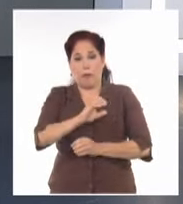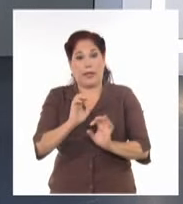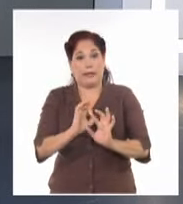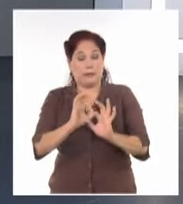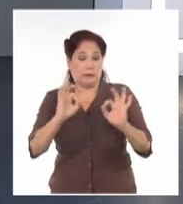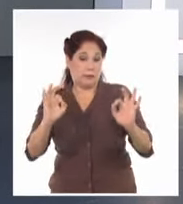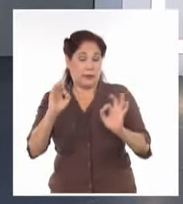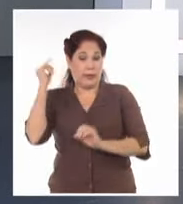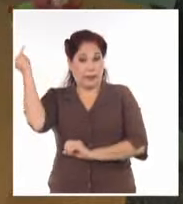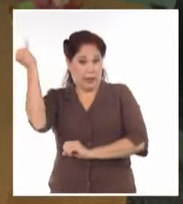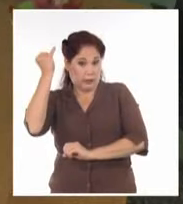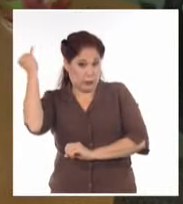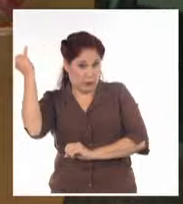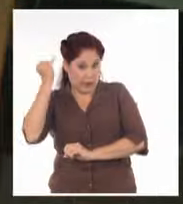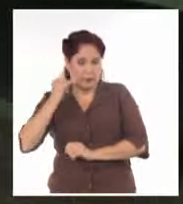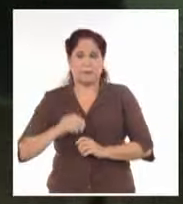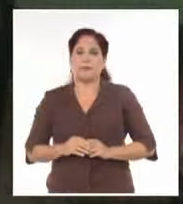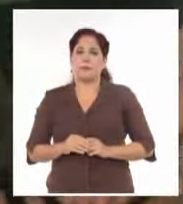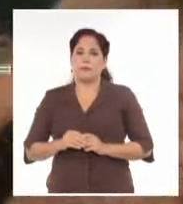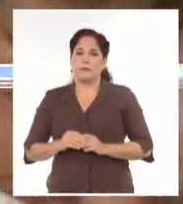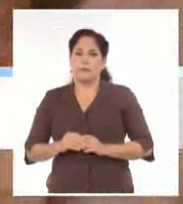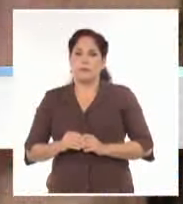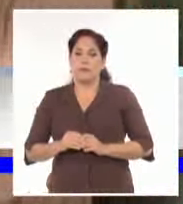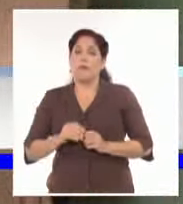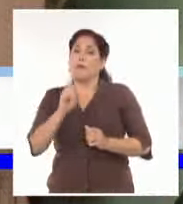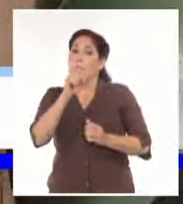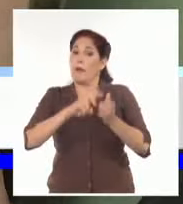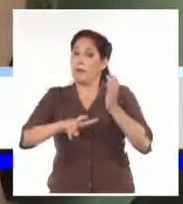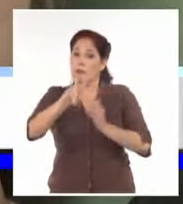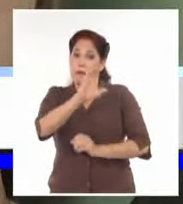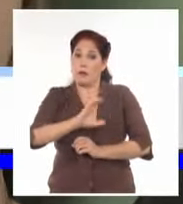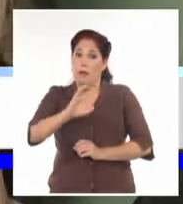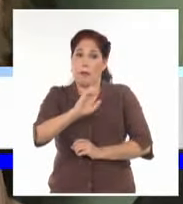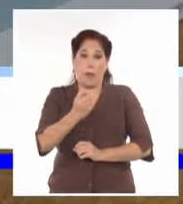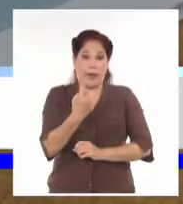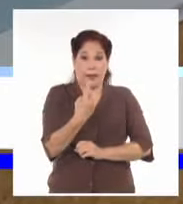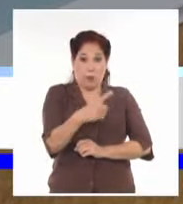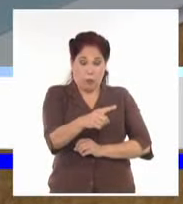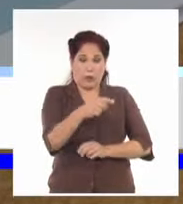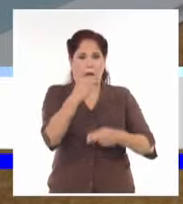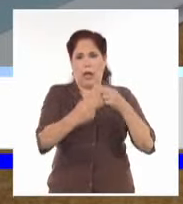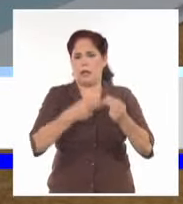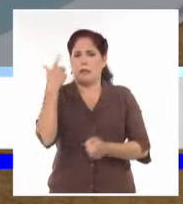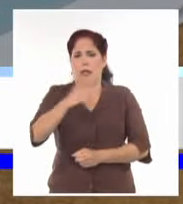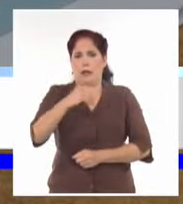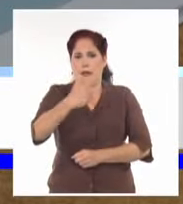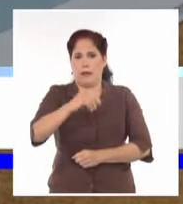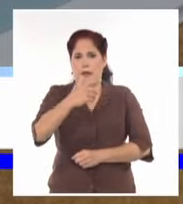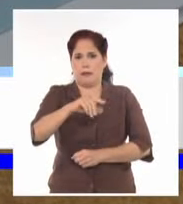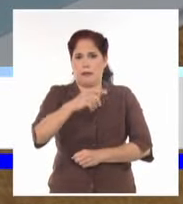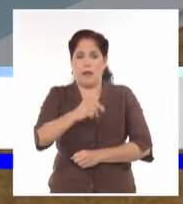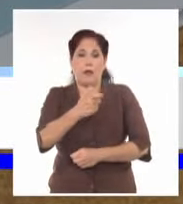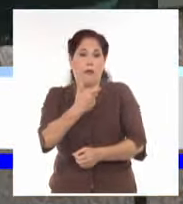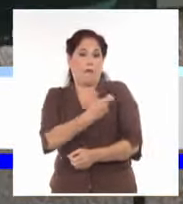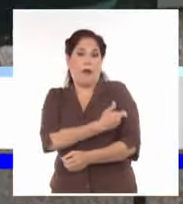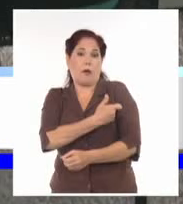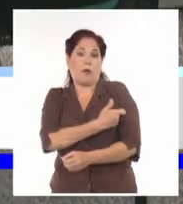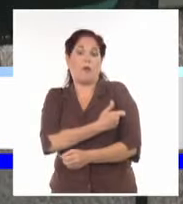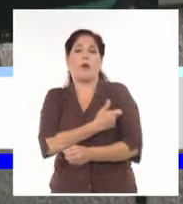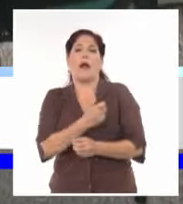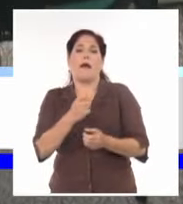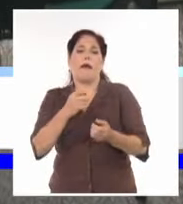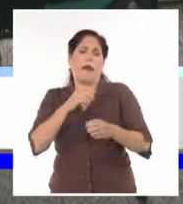internacional. La tierra del mayor es la única provincia del país que realiza el ensayo clínico de la vacuna contra la polio,